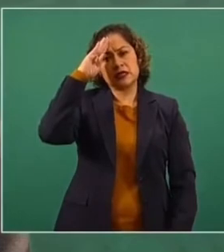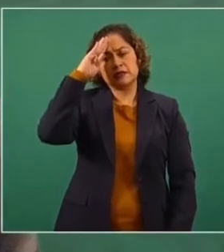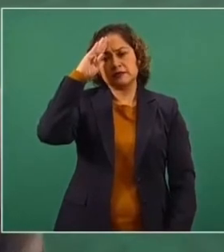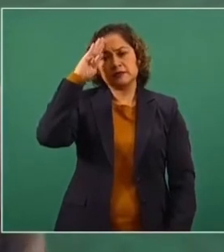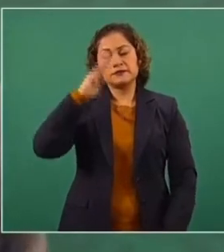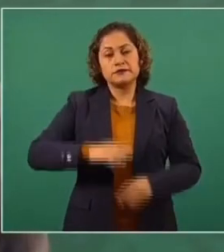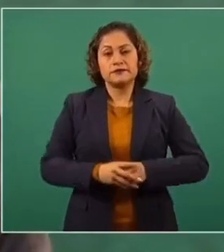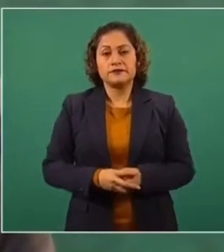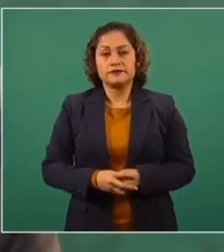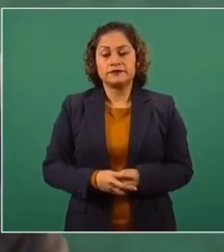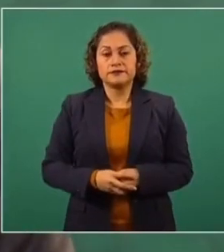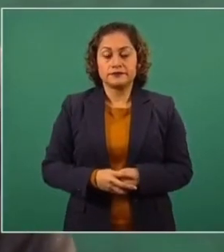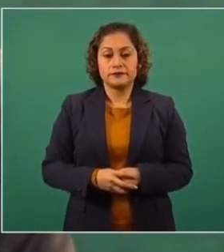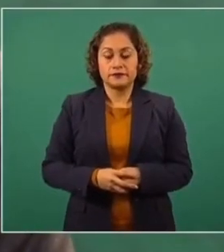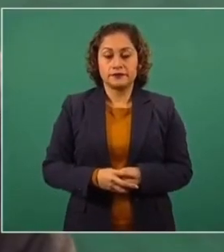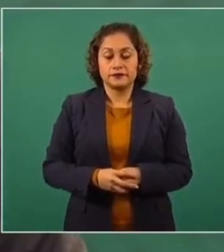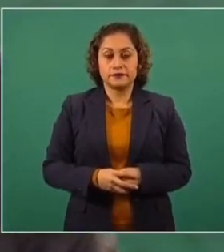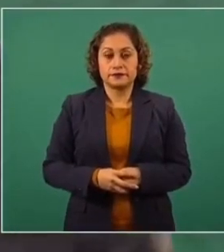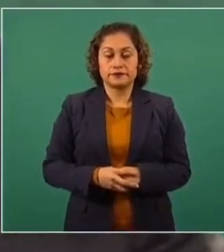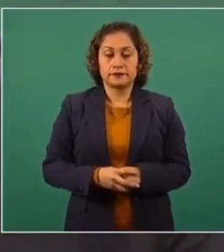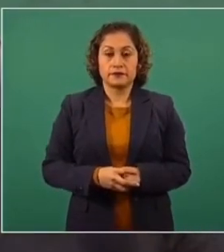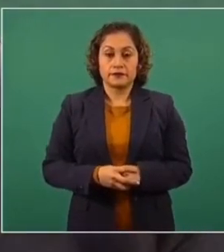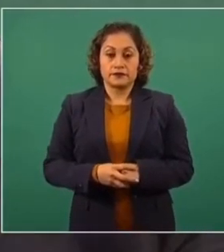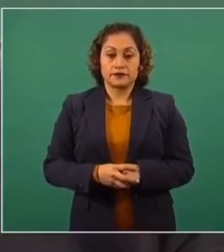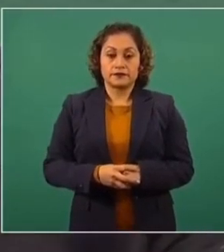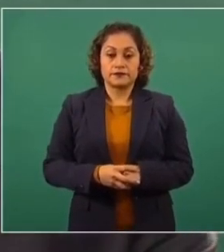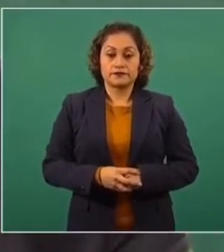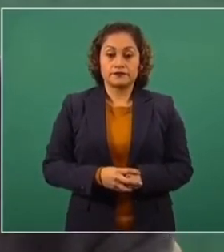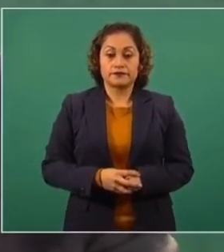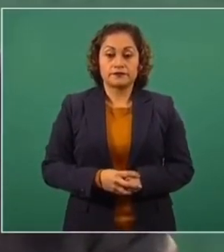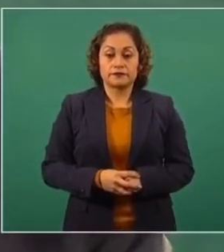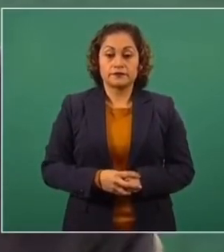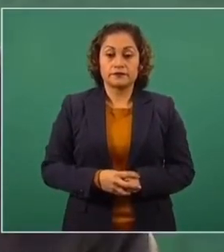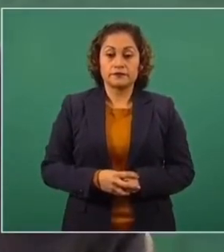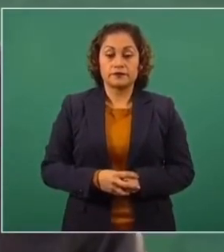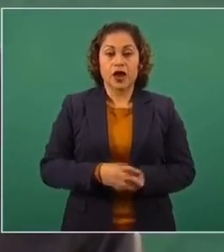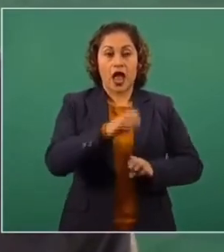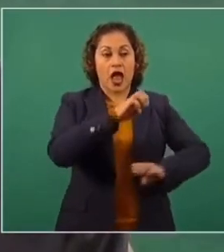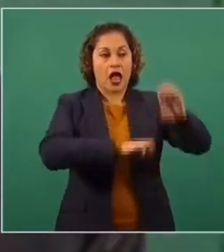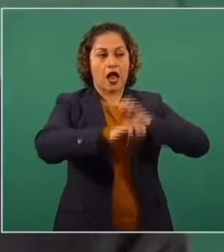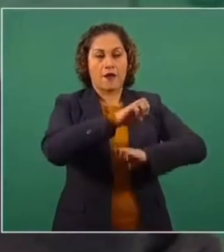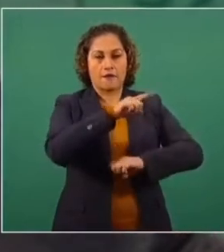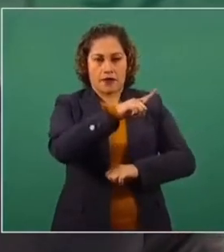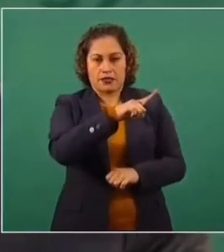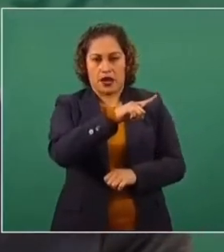una empresa particular